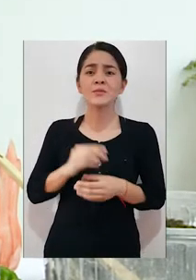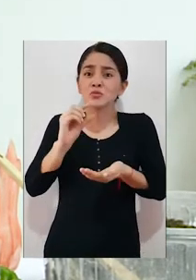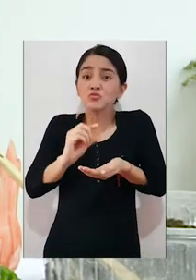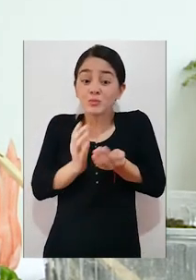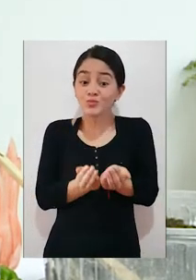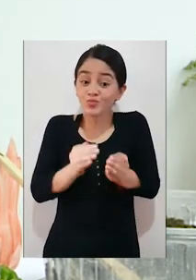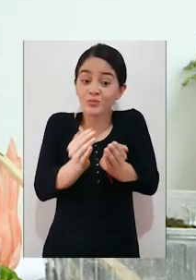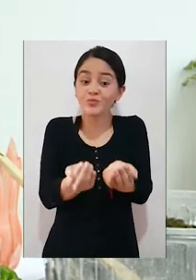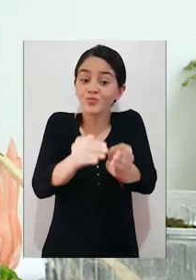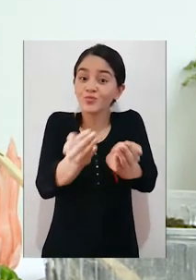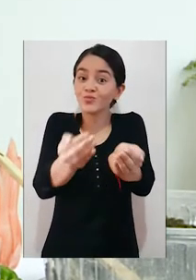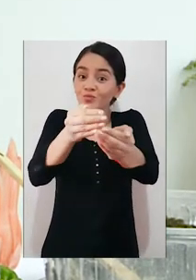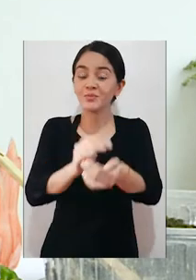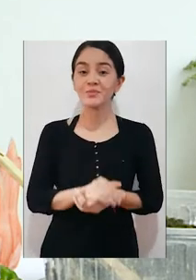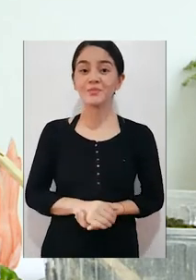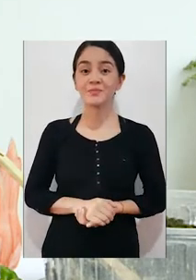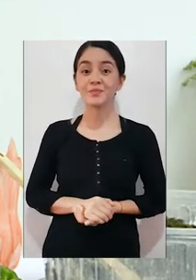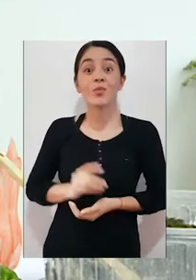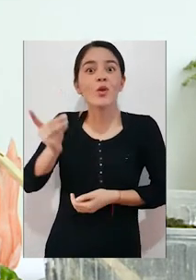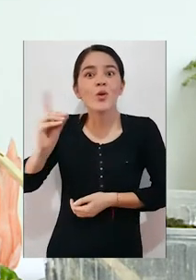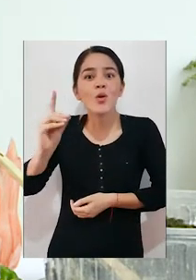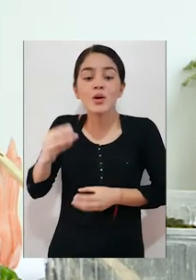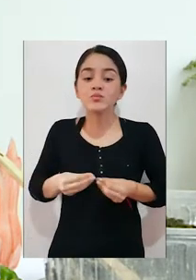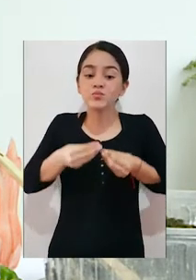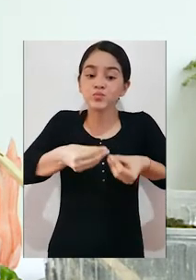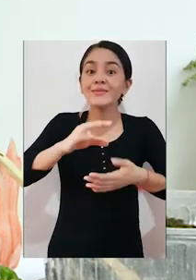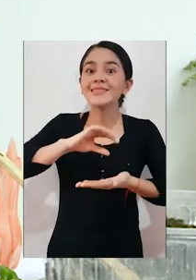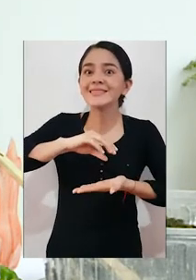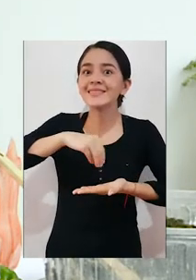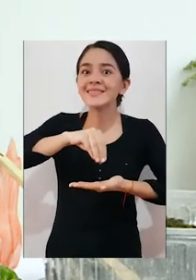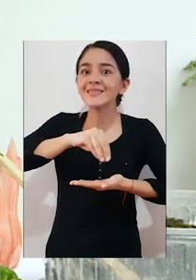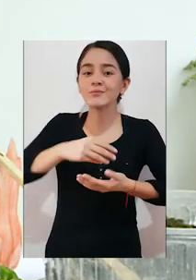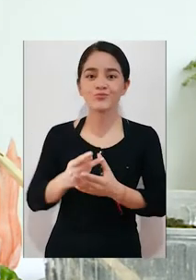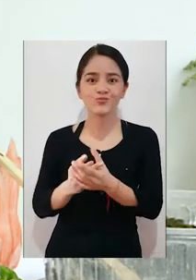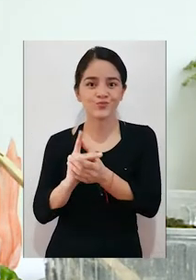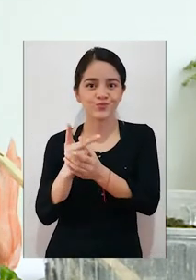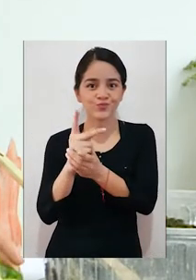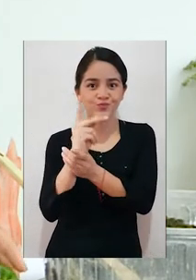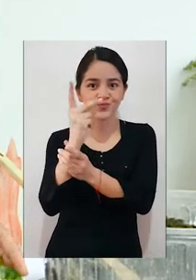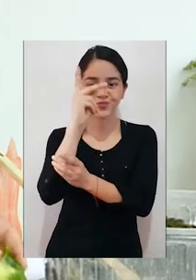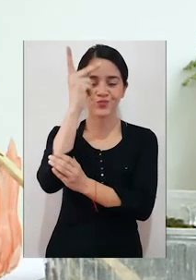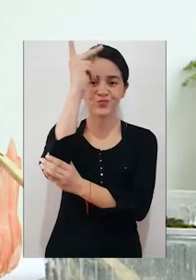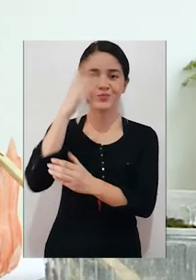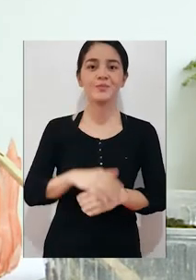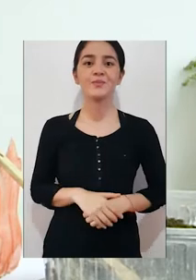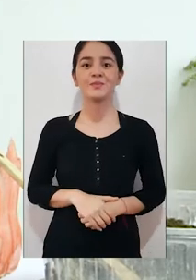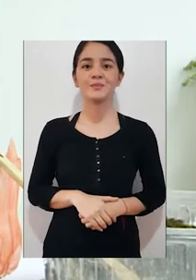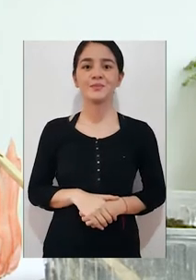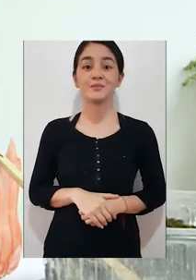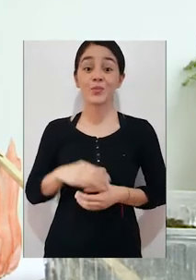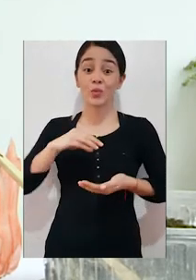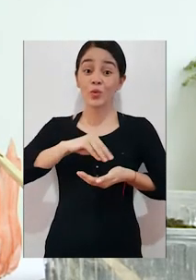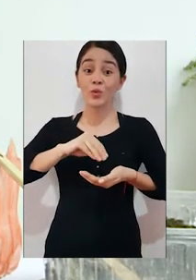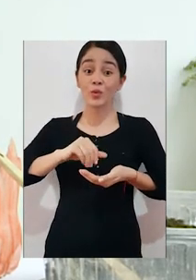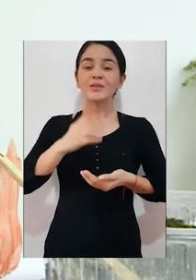maceteras, pequeños lugares, donde nosotros vamos a colocar las semillas para que éstas crezcan. Entonces, con las semillas de